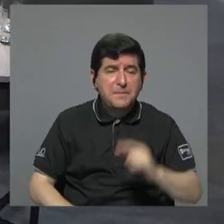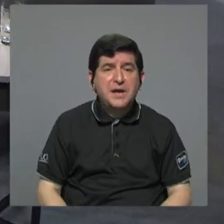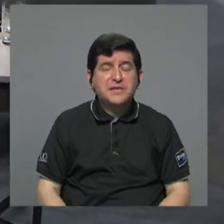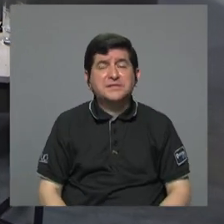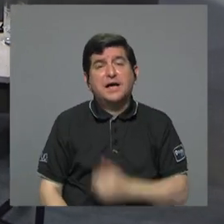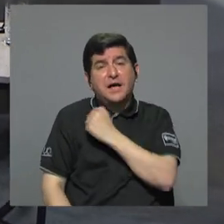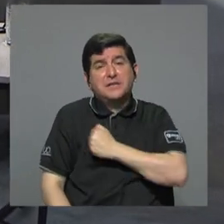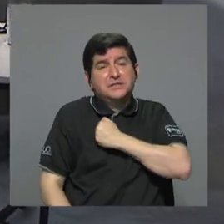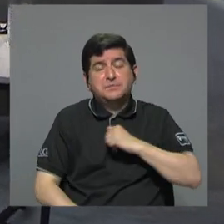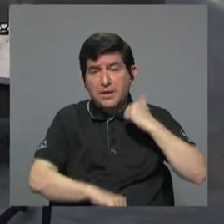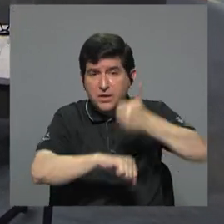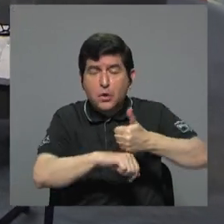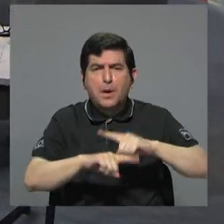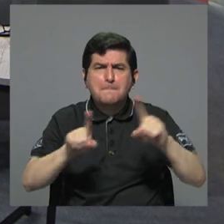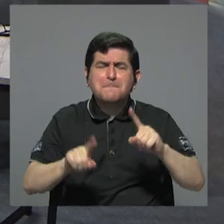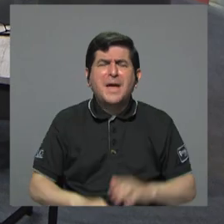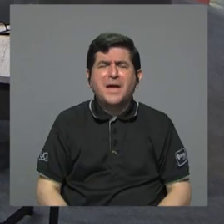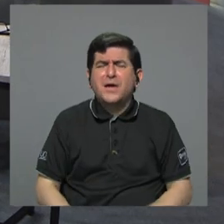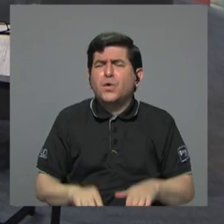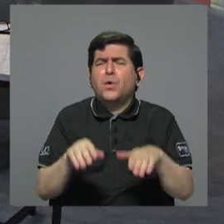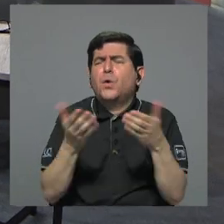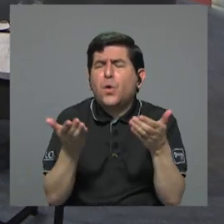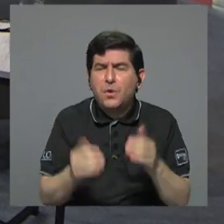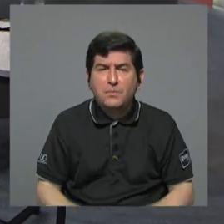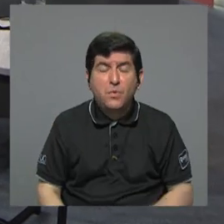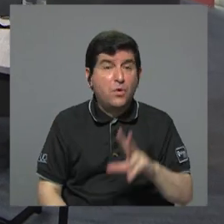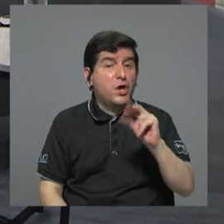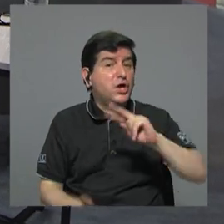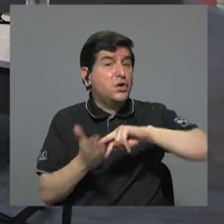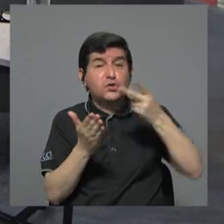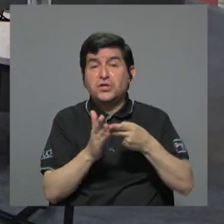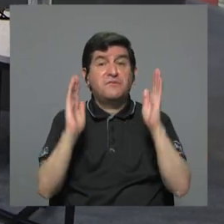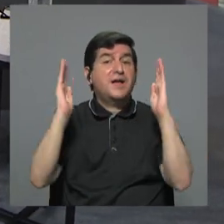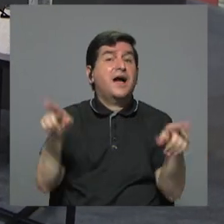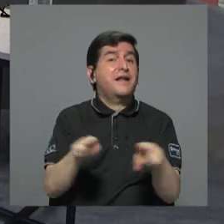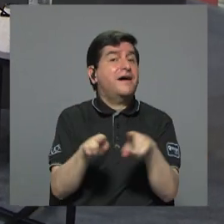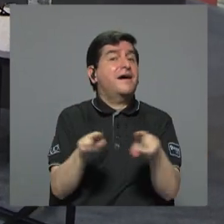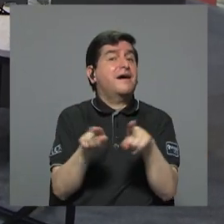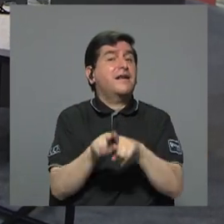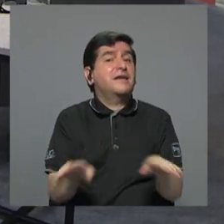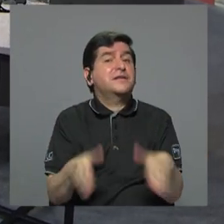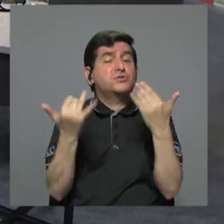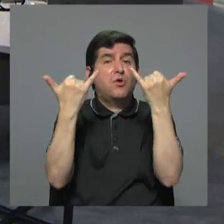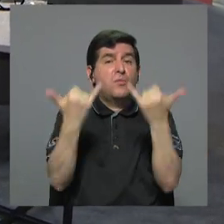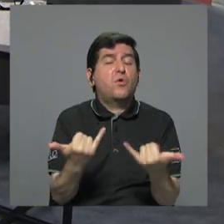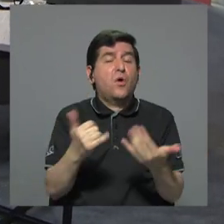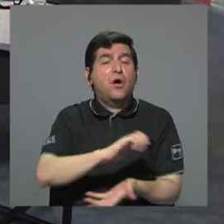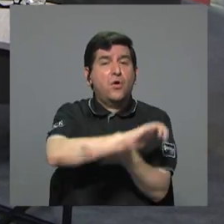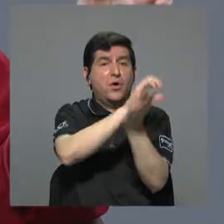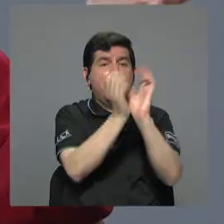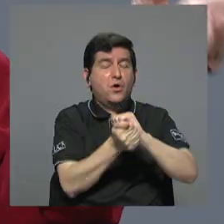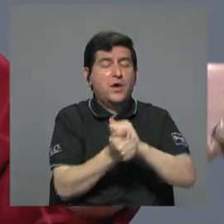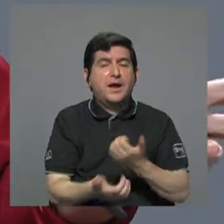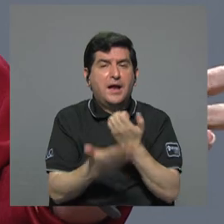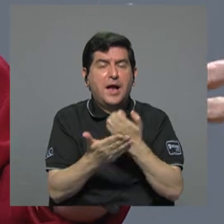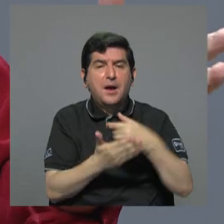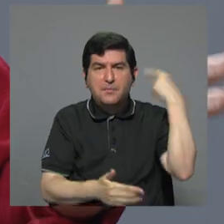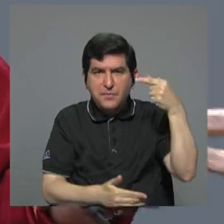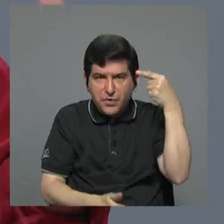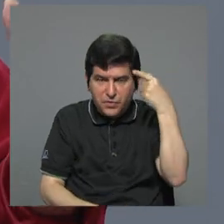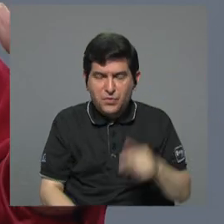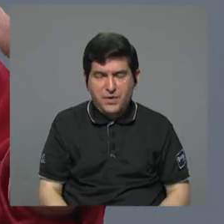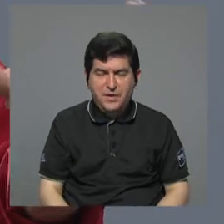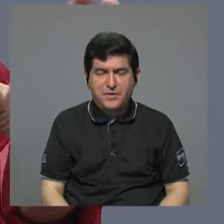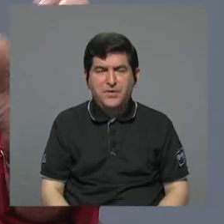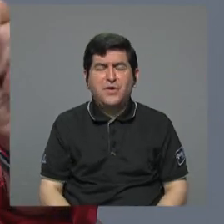oportunidades, pero con donación en sentido. ¿Pero que no se le va a dar a los grandes? No, no, no. Como pasó ahora con la reforma fiscal. Con que es con los empresarios,